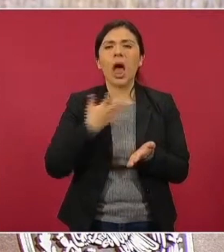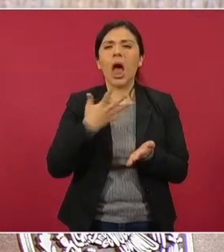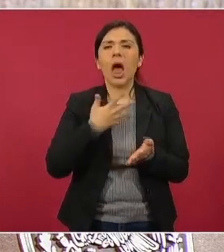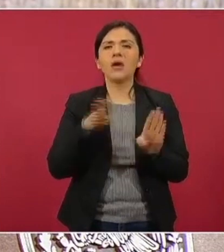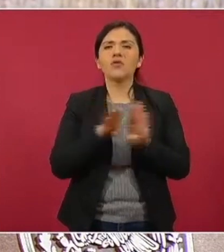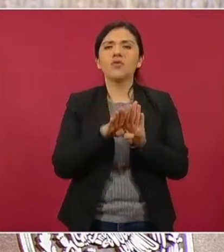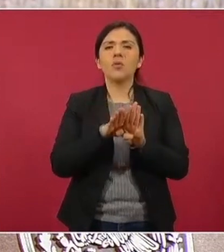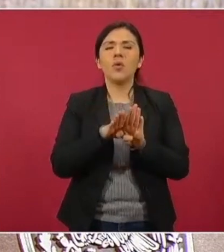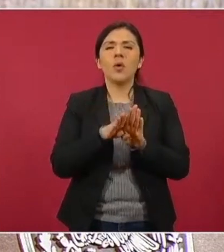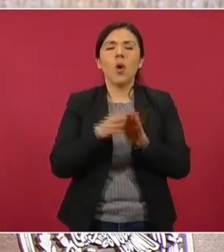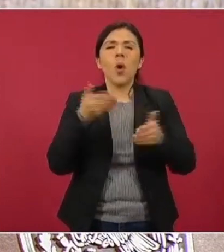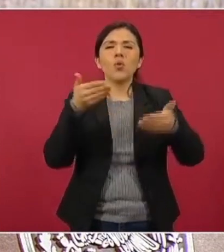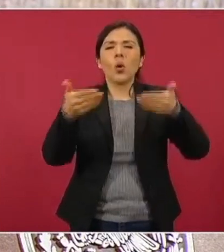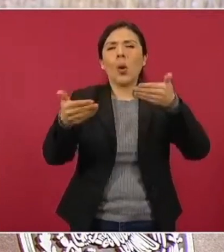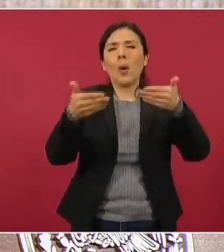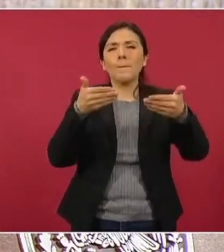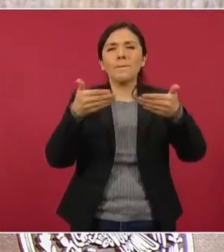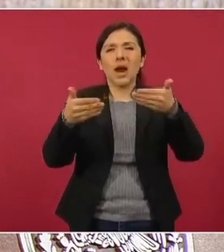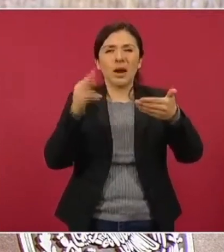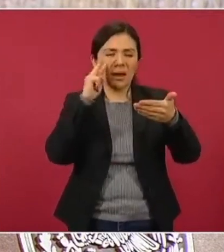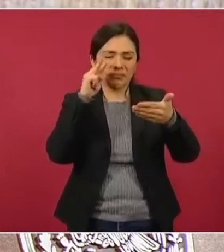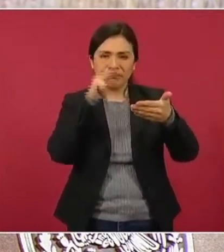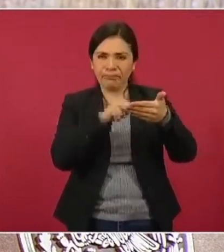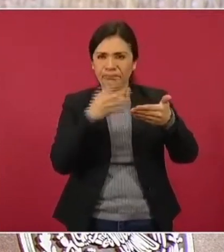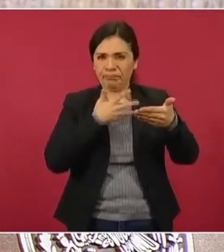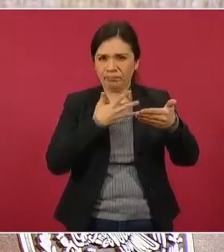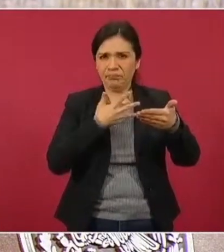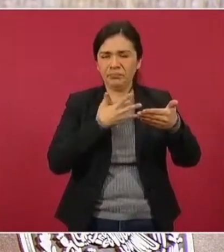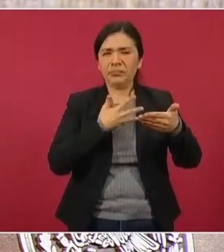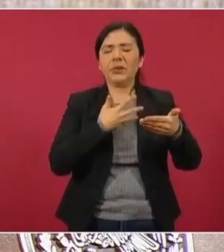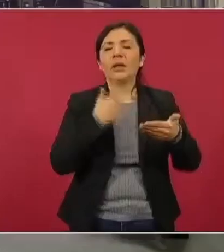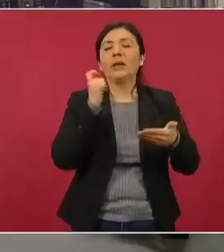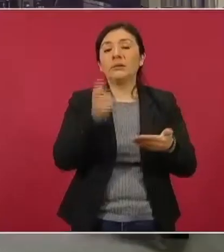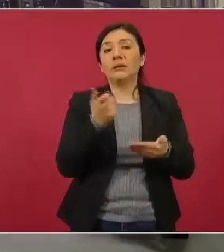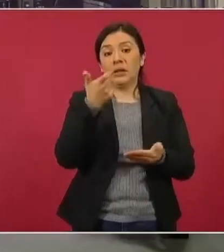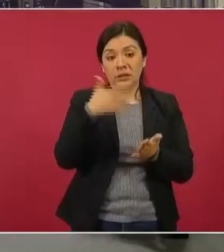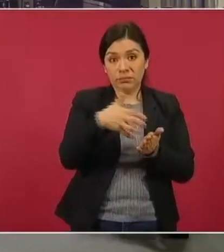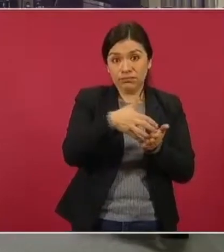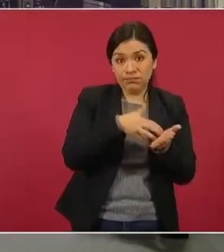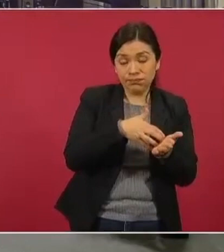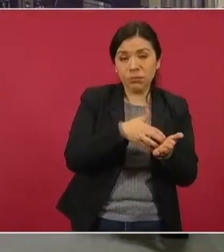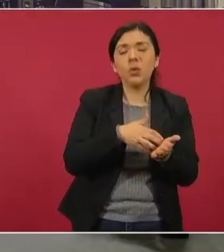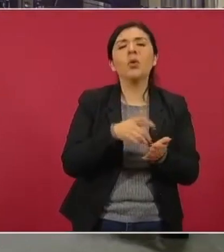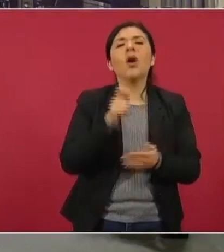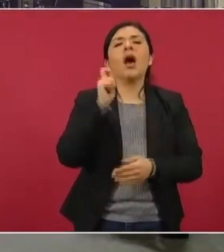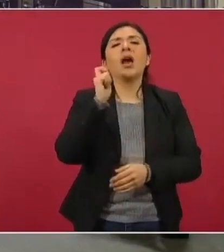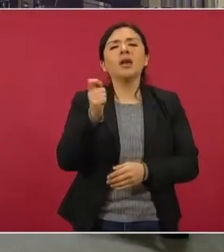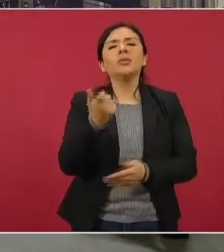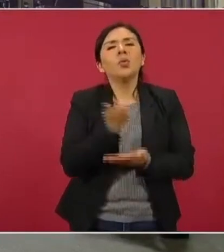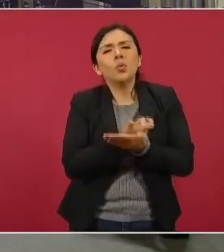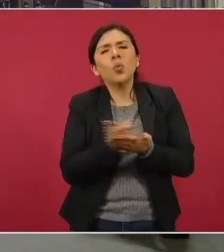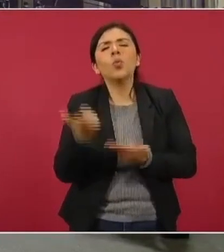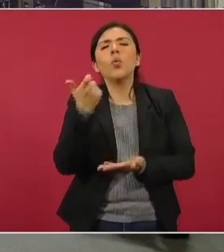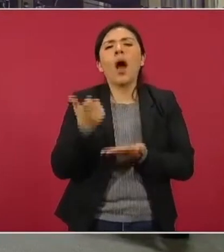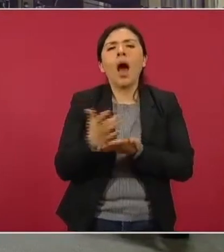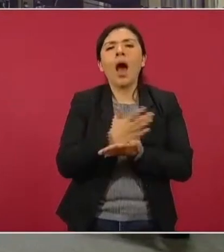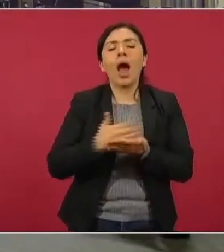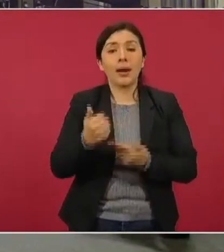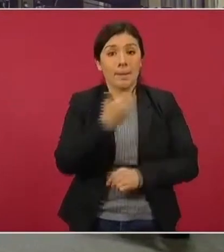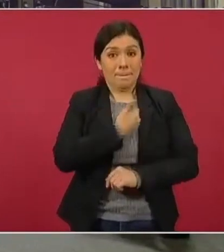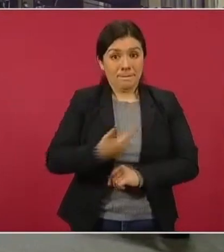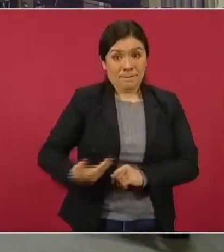sobre austeridad, lo que ganaban, lo que ganaban los